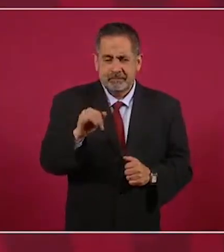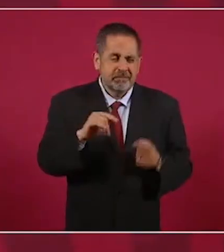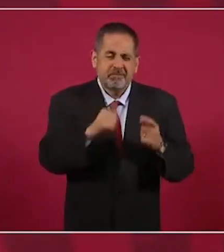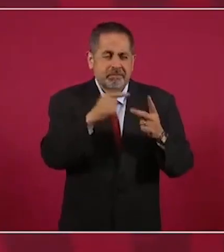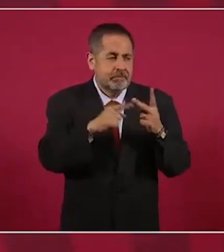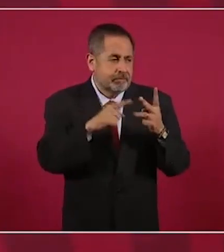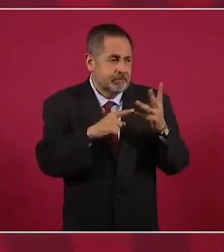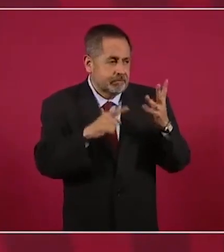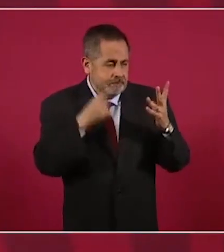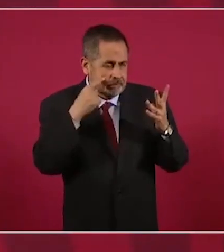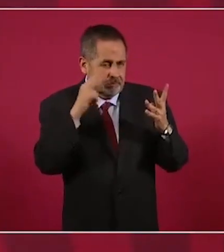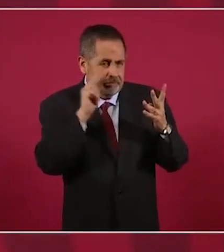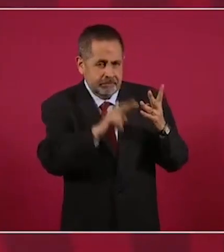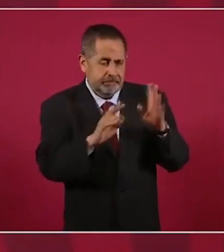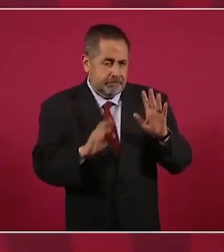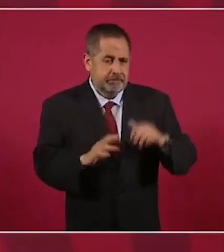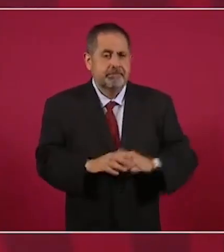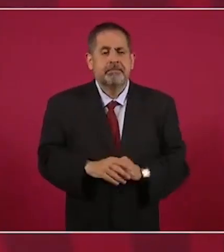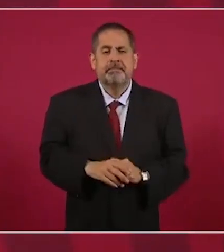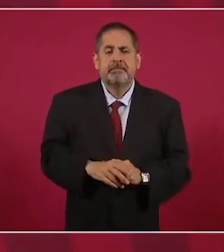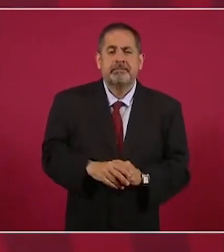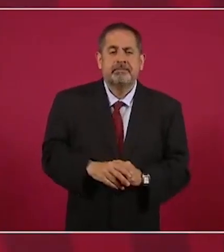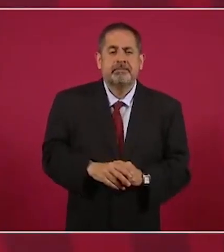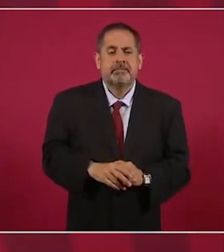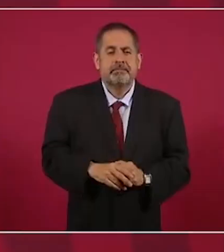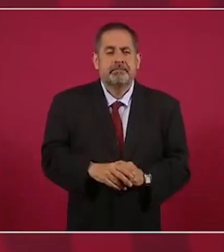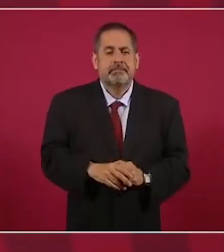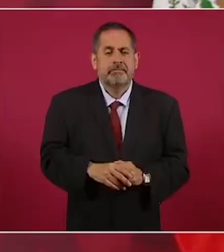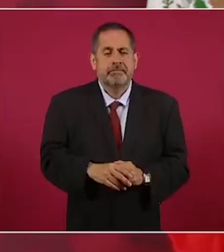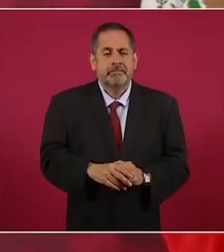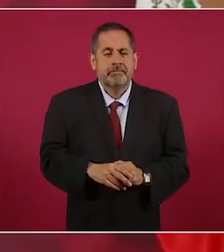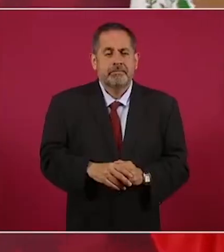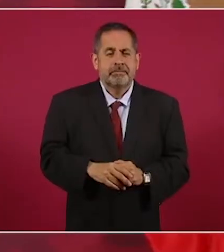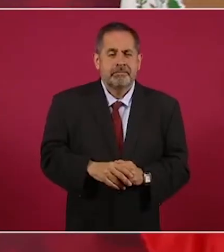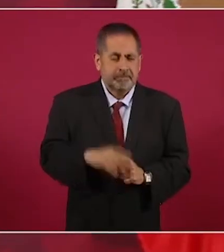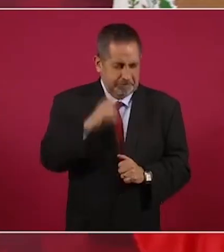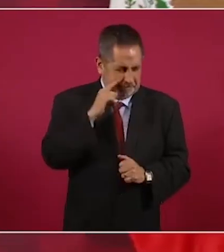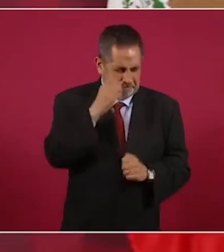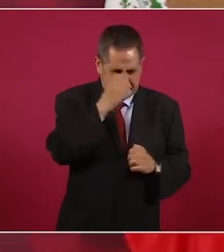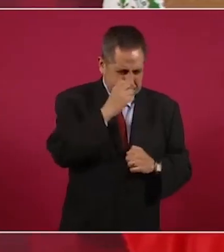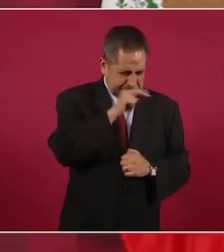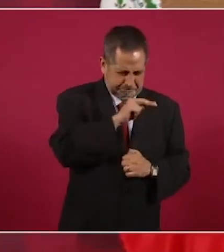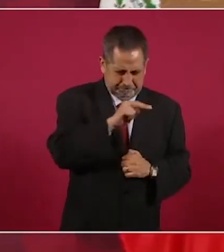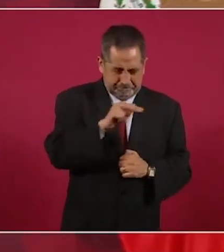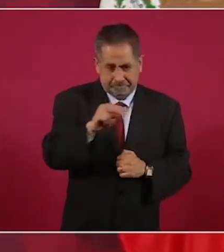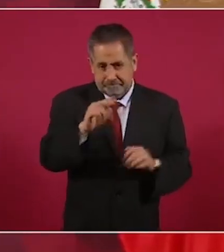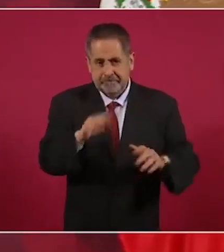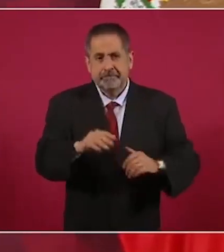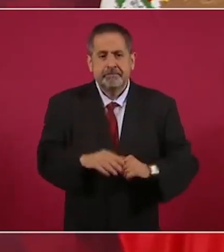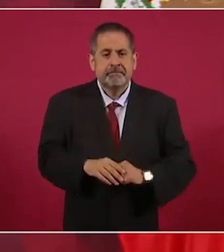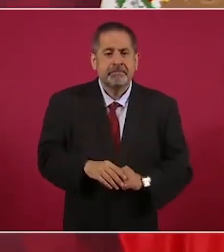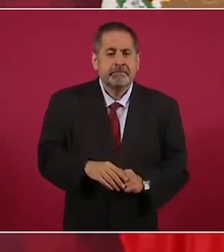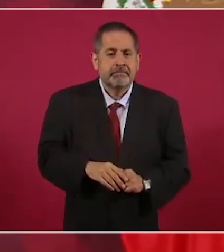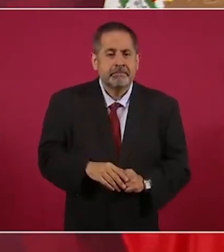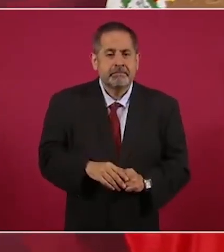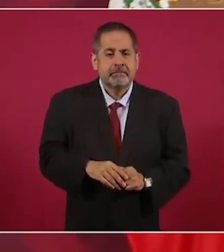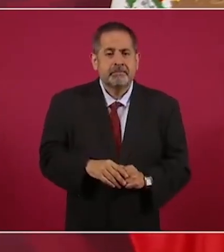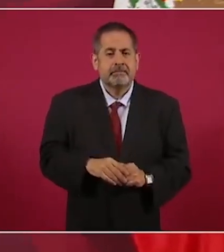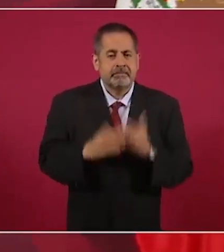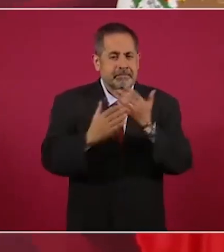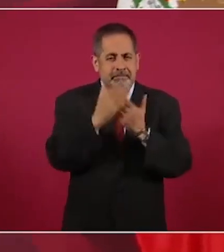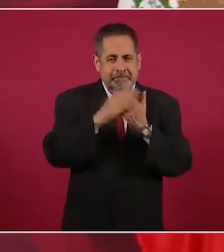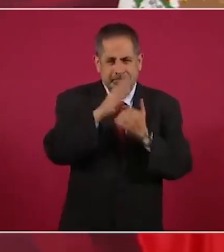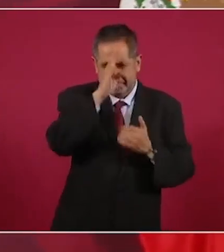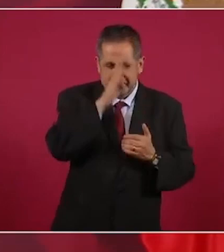en una revisión que hago en la mañana, en